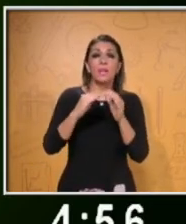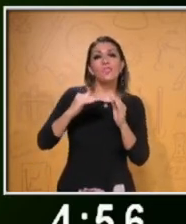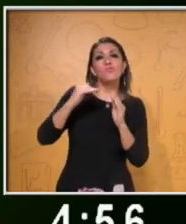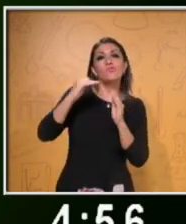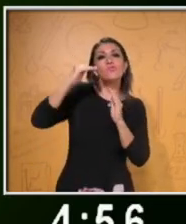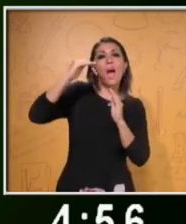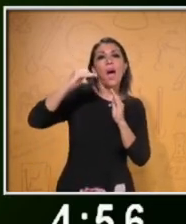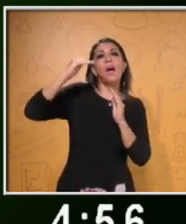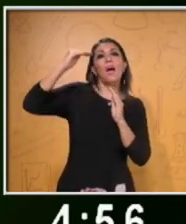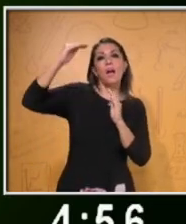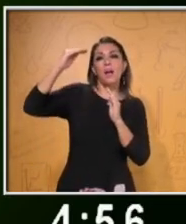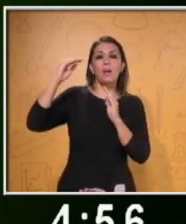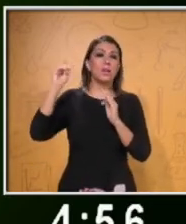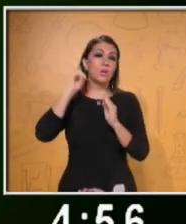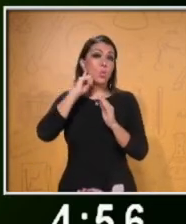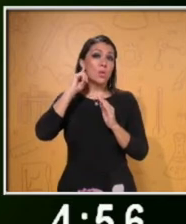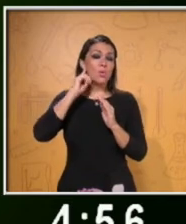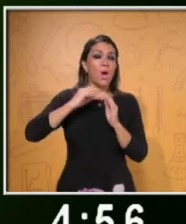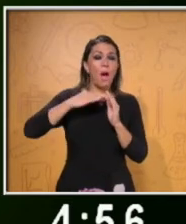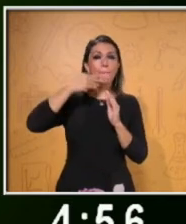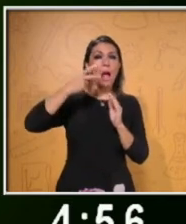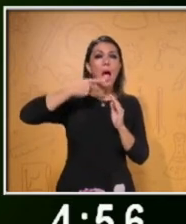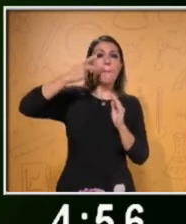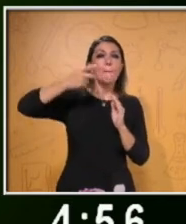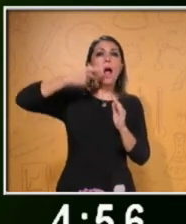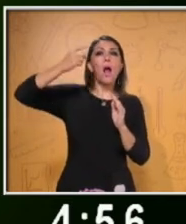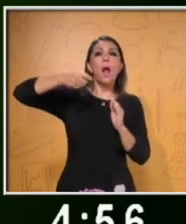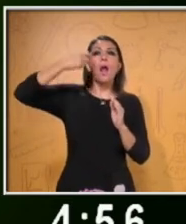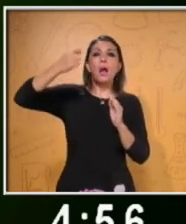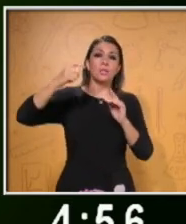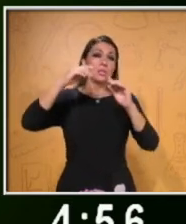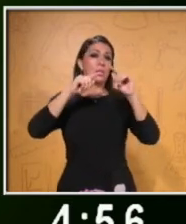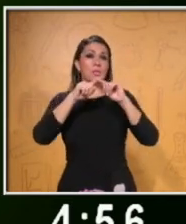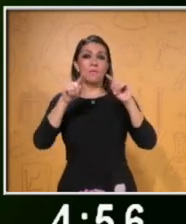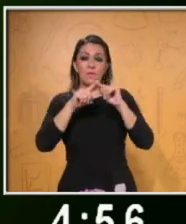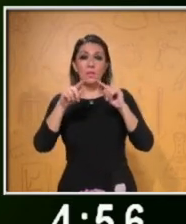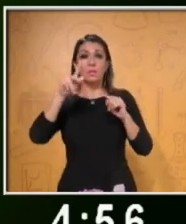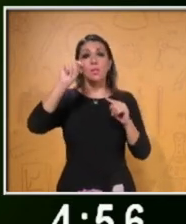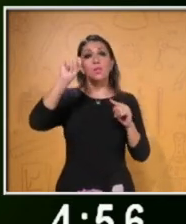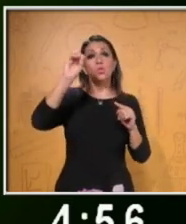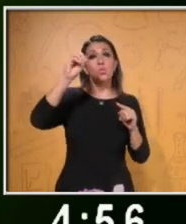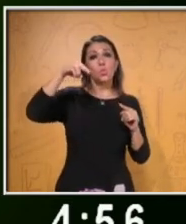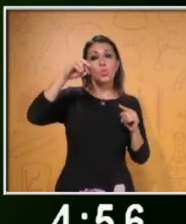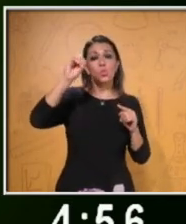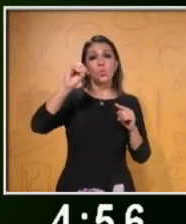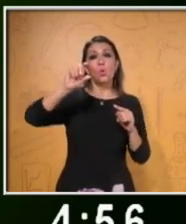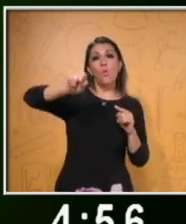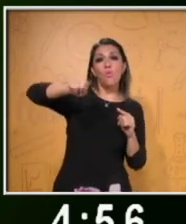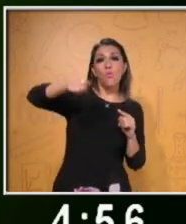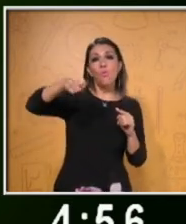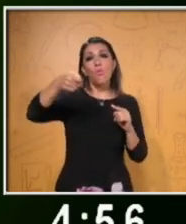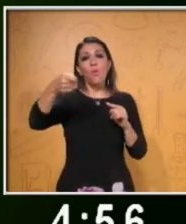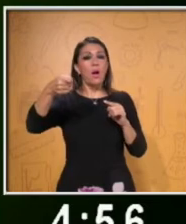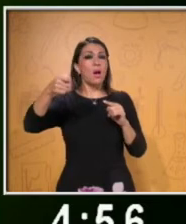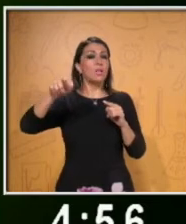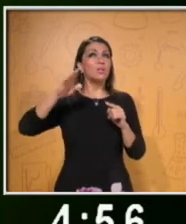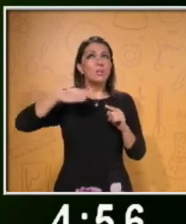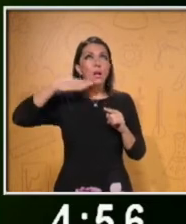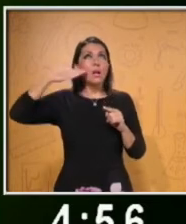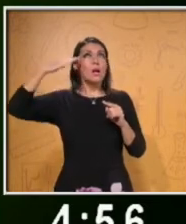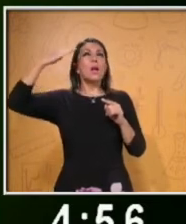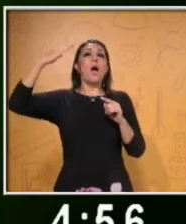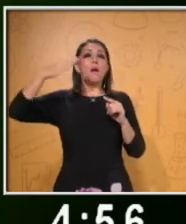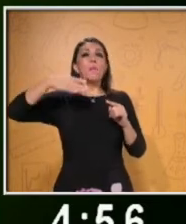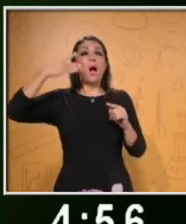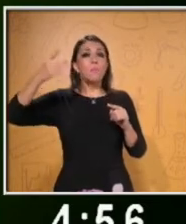el volumen. El volumen y la entonación son primas hermanas. O sea, si yo levanto el volumen, mi